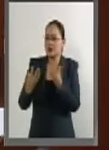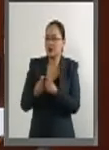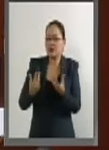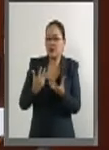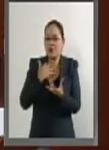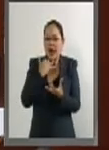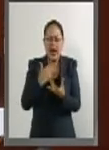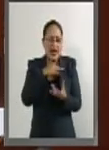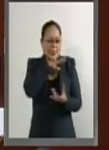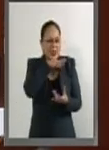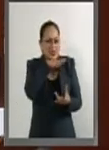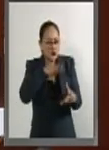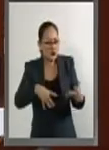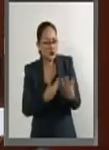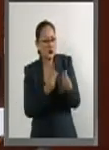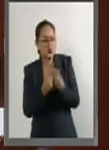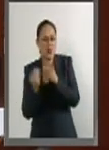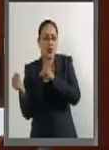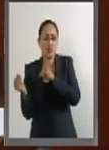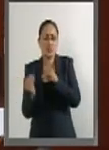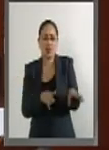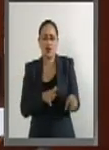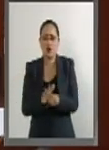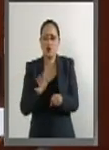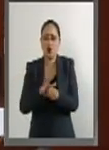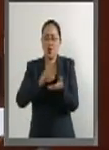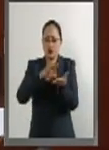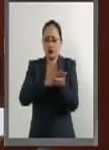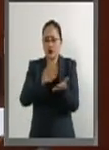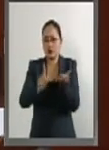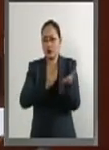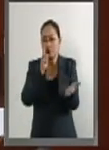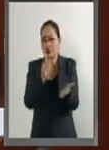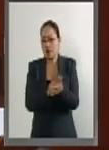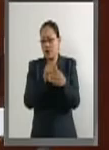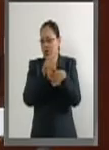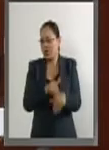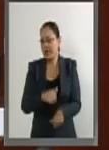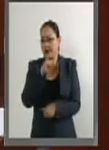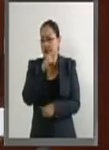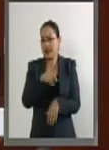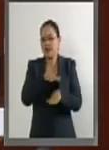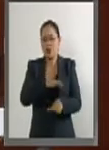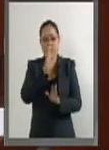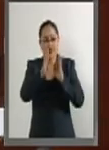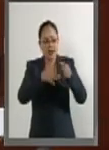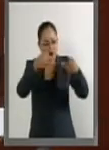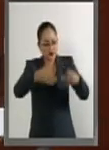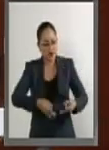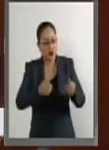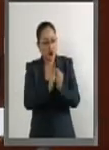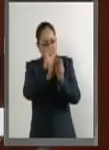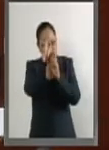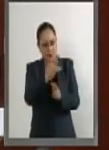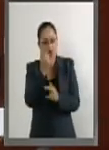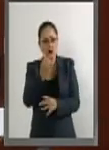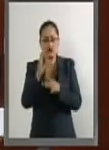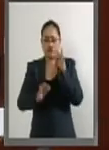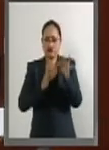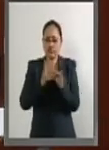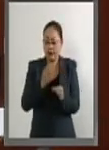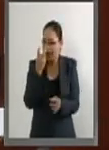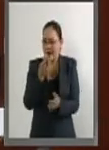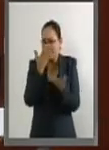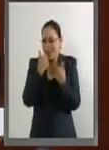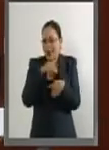hospitalarios haciendo de lado lo establecido en la ley en términos del trato digno, respetuoso y considerado.